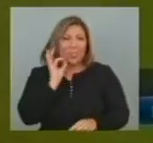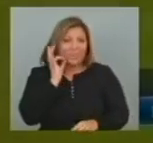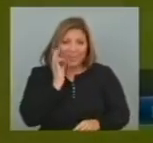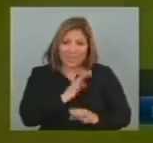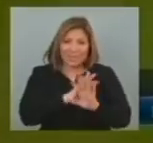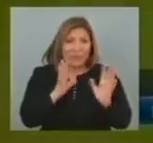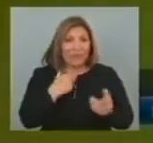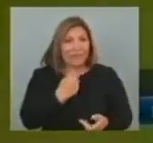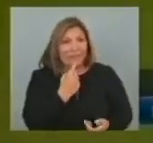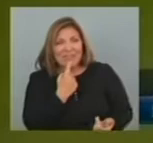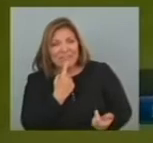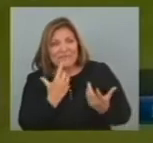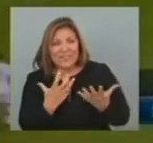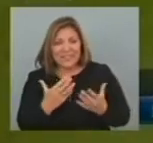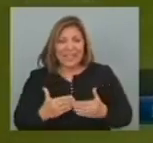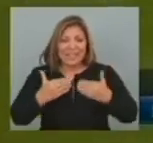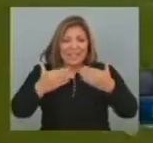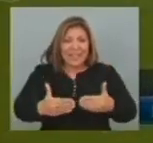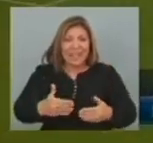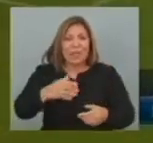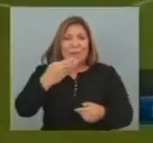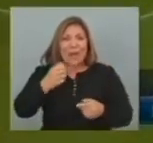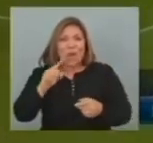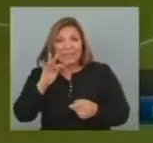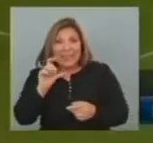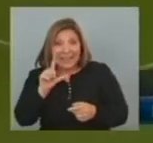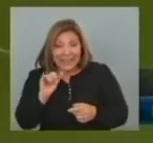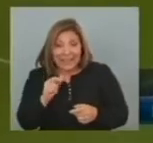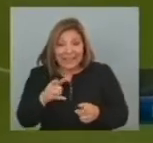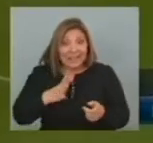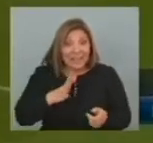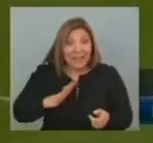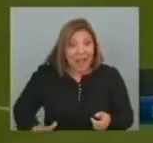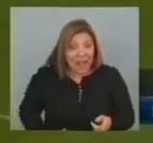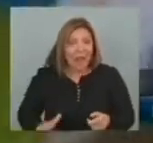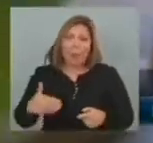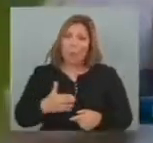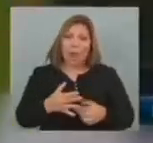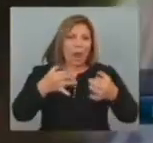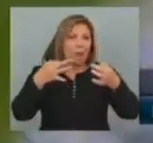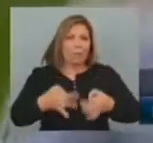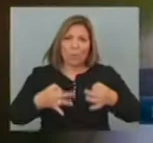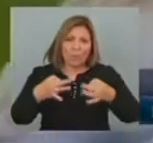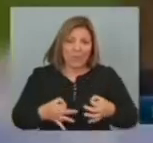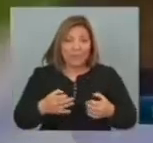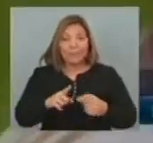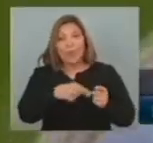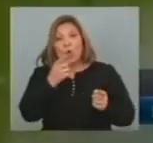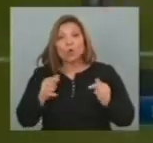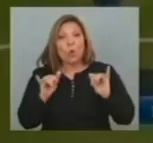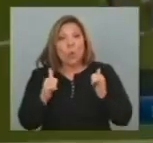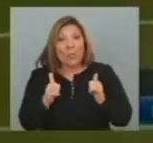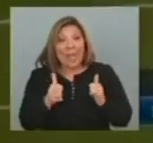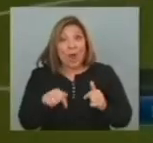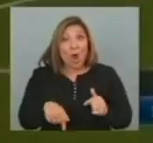estar ahí Y esa temible delantera ¿No? El Yarau Y Balotelli Que cuando andan con ganas Hacen la diferencia Otro de los jugadores De la